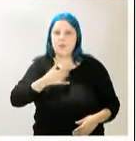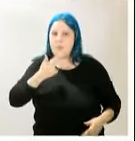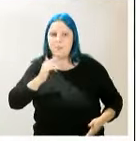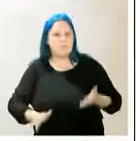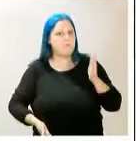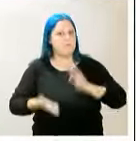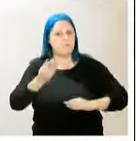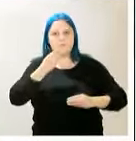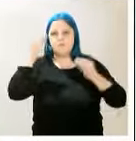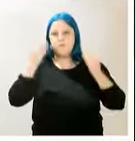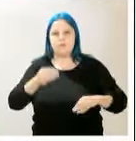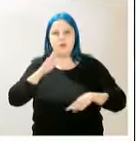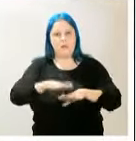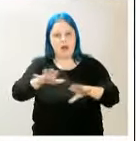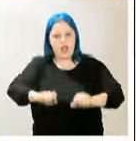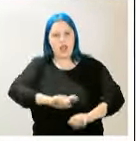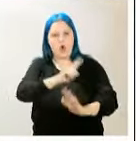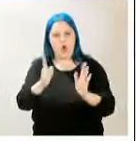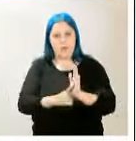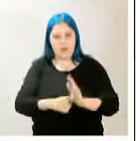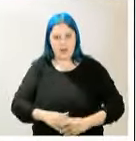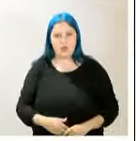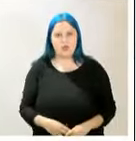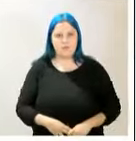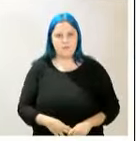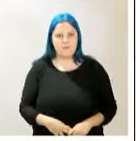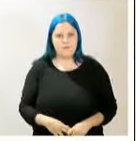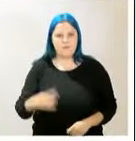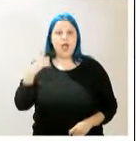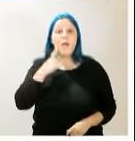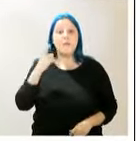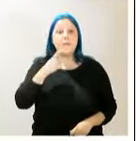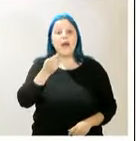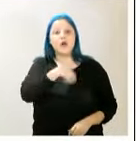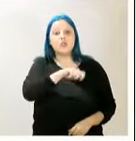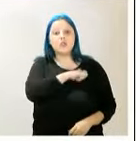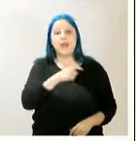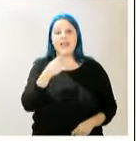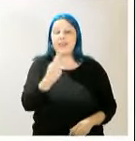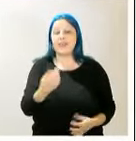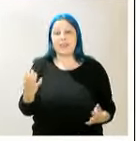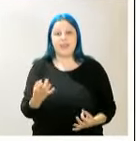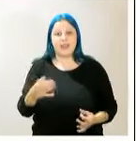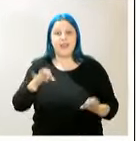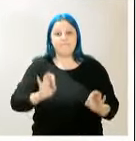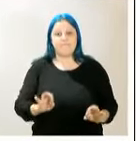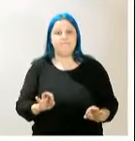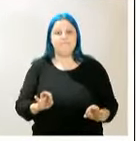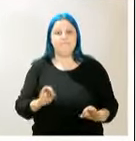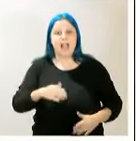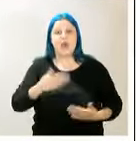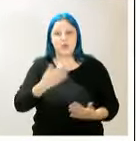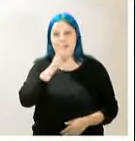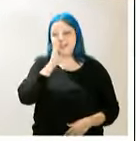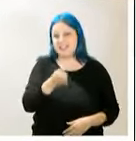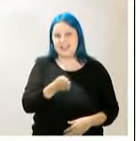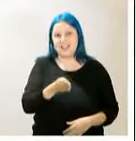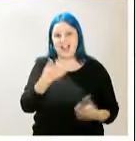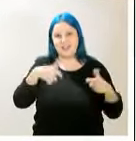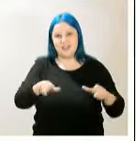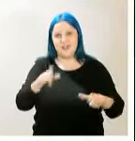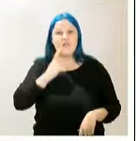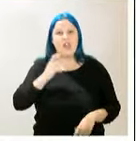adquirido al completo. Según el Banco de España, la cifra de dinero público inyectado en ayudas directas al sector bancario era